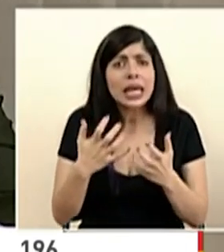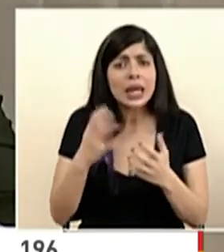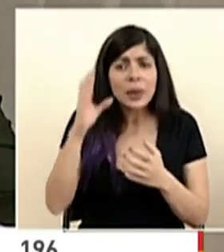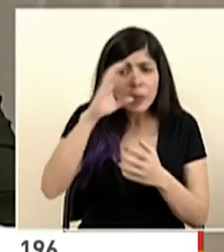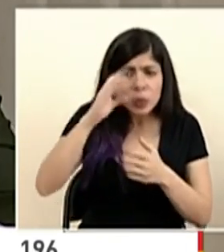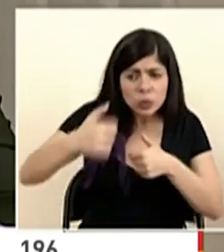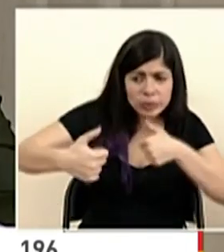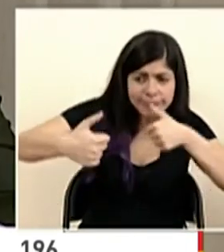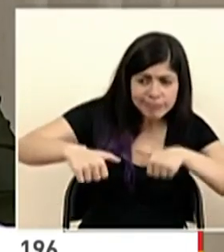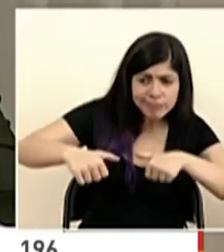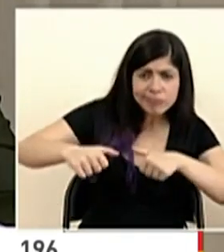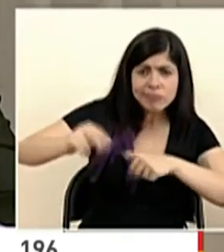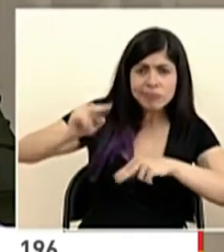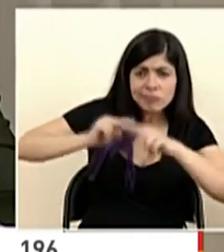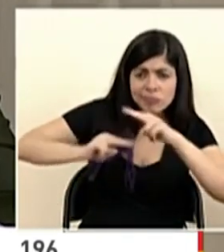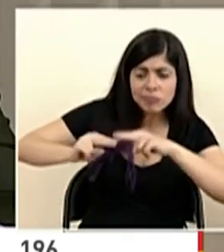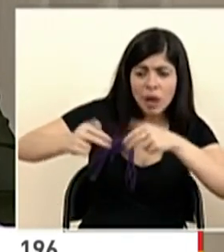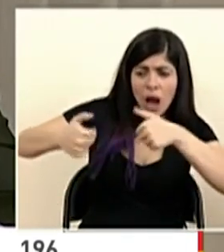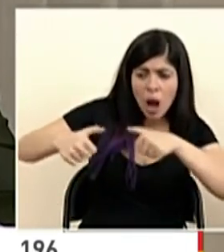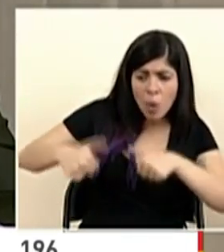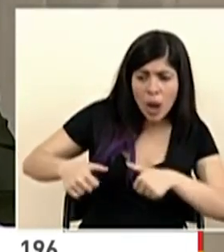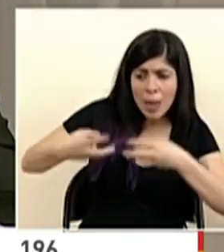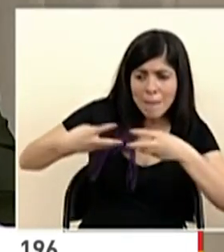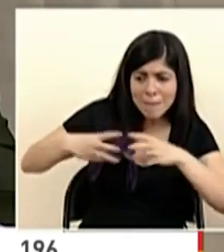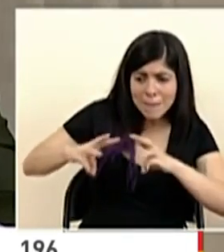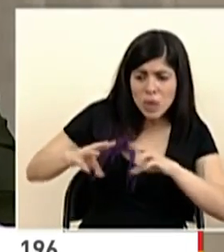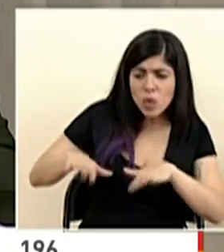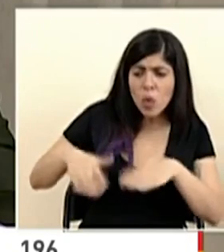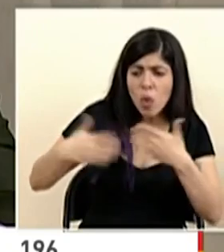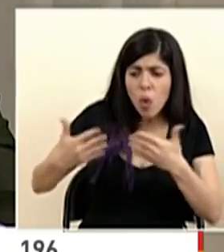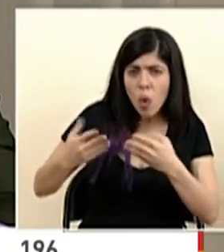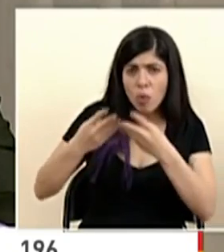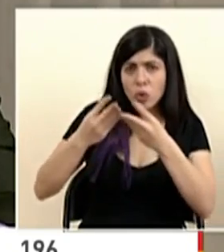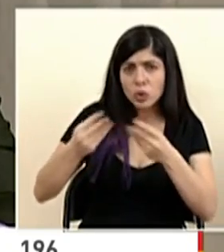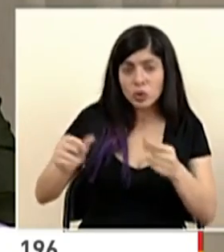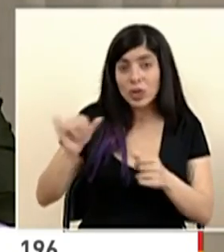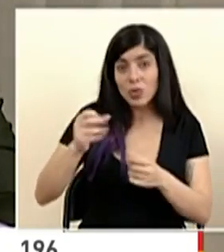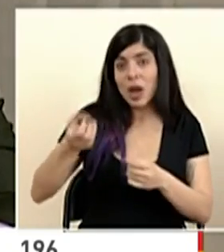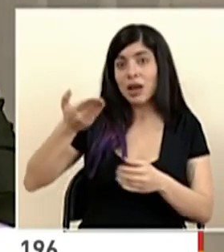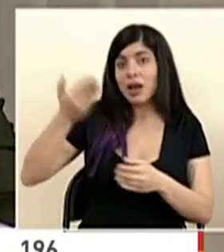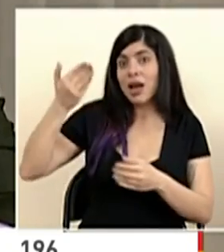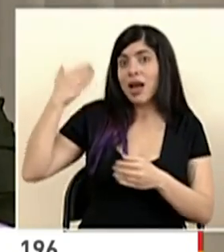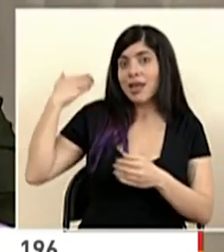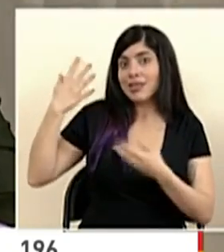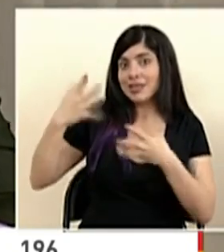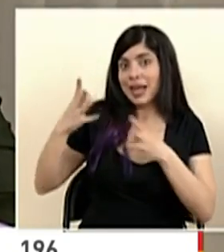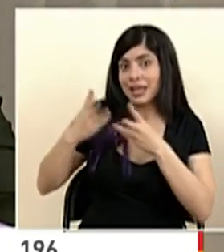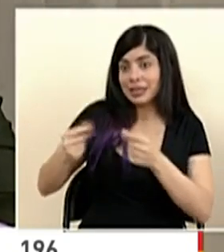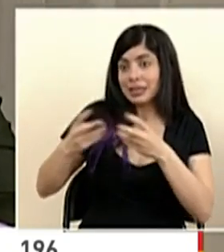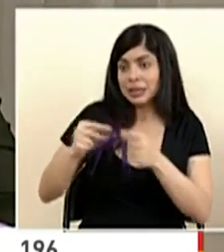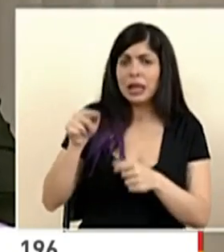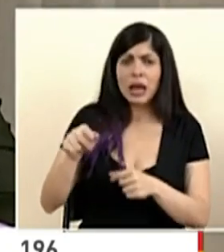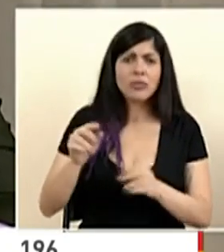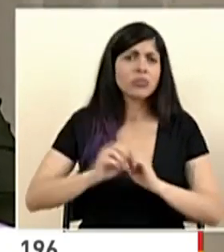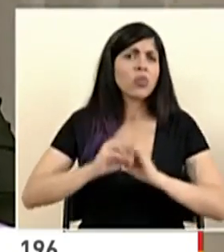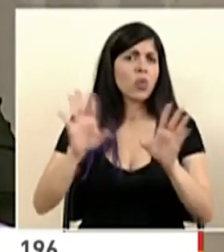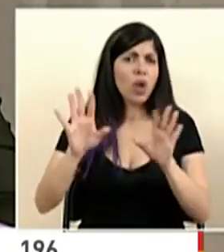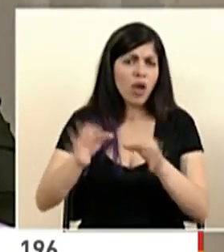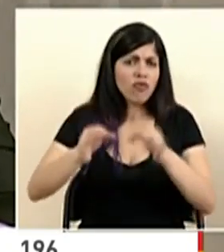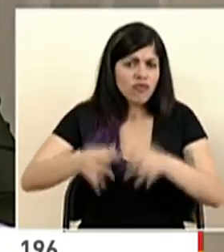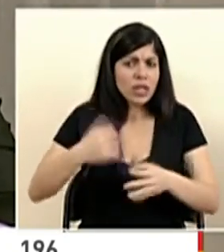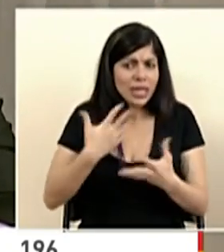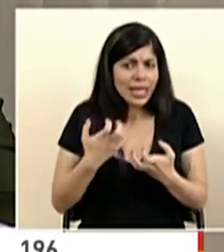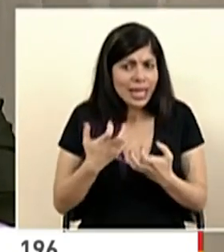consensos, los acuerdos y los mecanismos para resolver eso, como hemos resuelto tantas otras cosas, está en colume tanto así